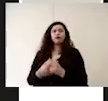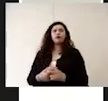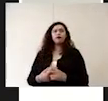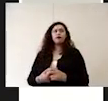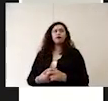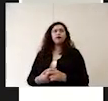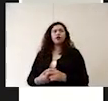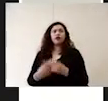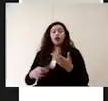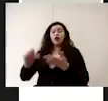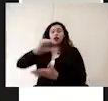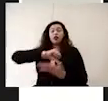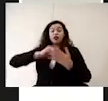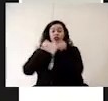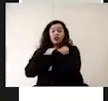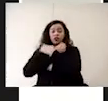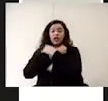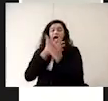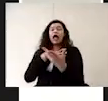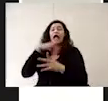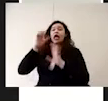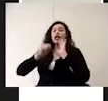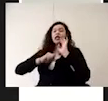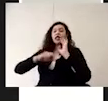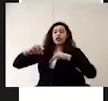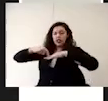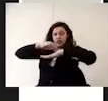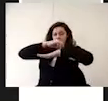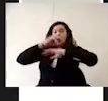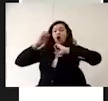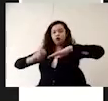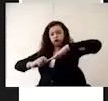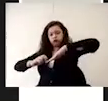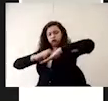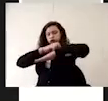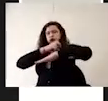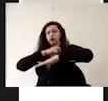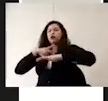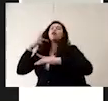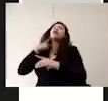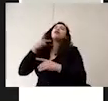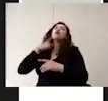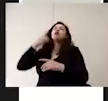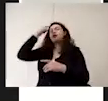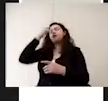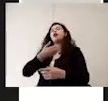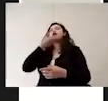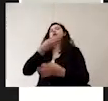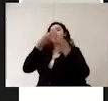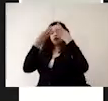educativos que tengan escaleras o rampas deberán implementar una política para el uso adecuado